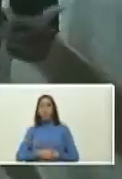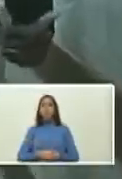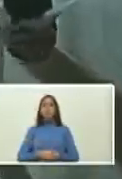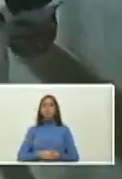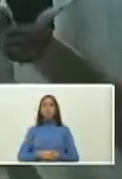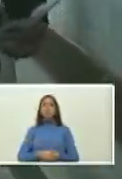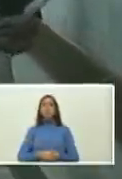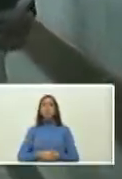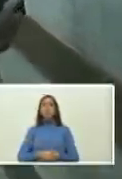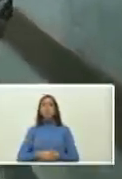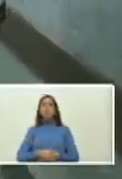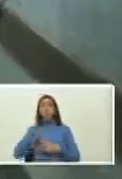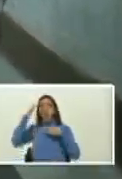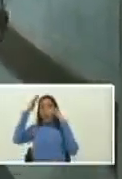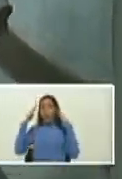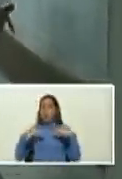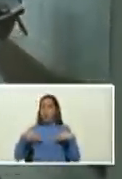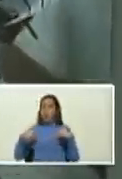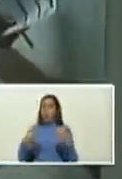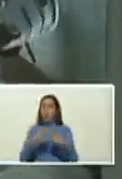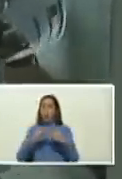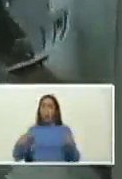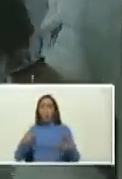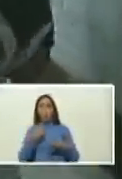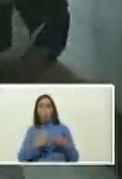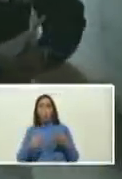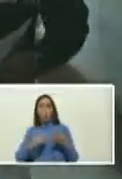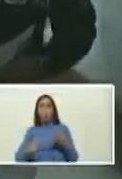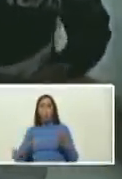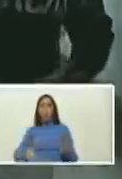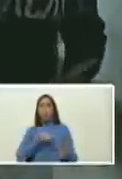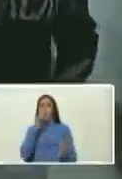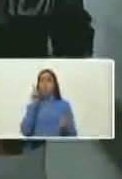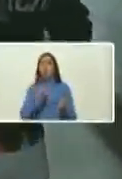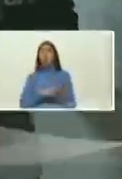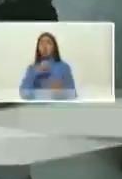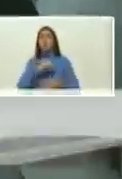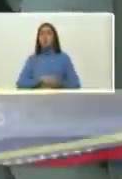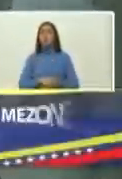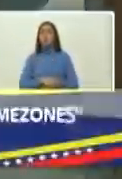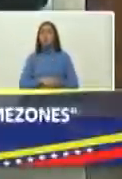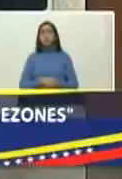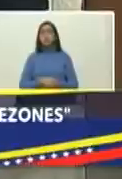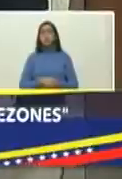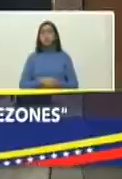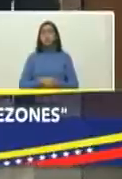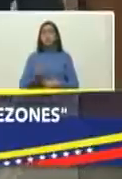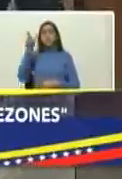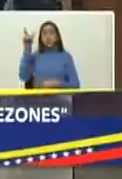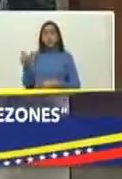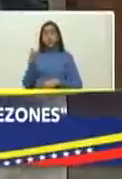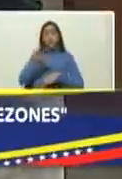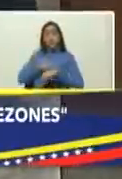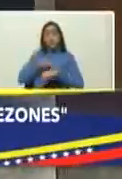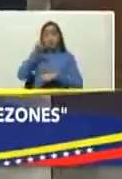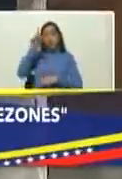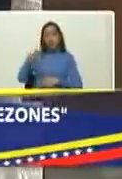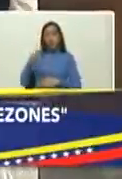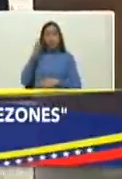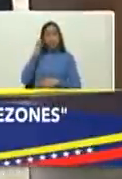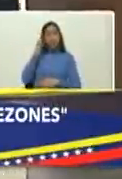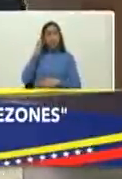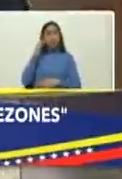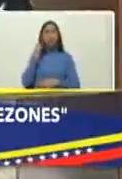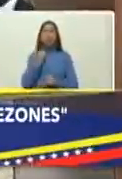con todos los detalles presidente pero además fíjense aquí tengo a Beatriz que estuvo trabajando también con nosotros en este elemento Beatriz